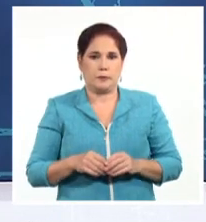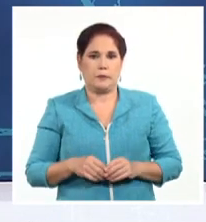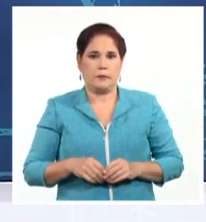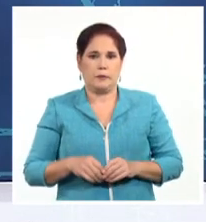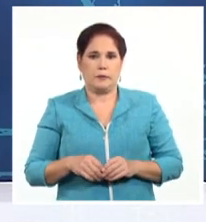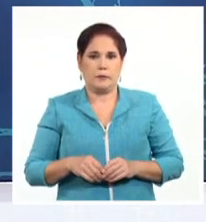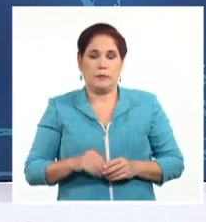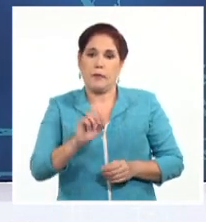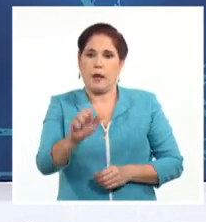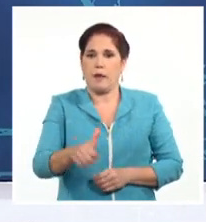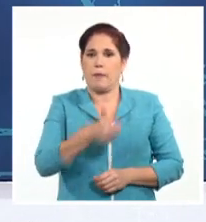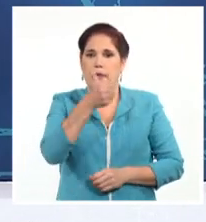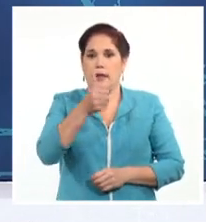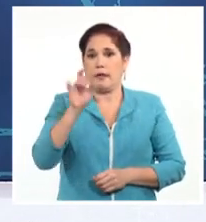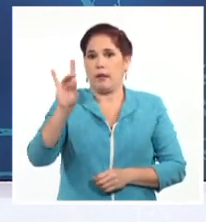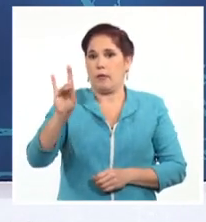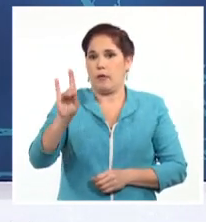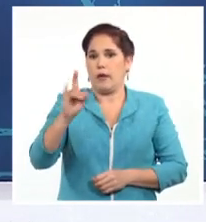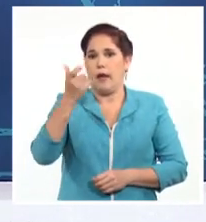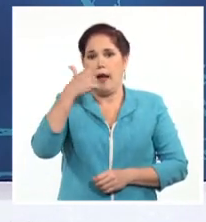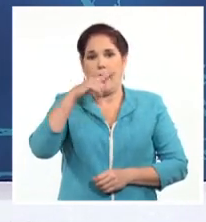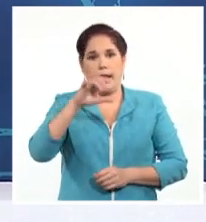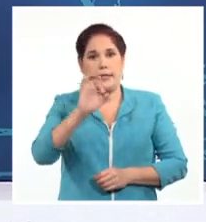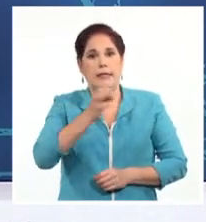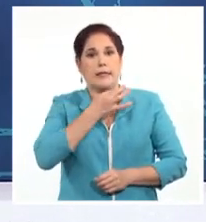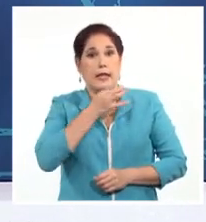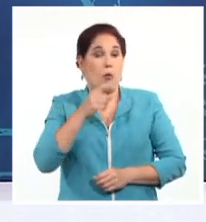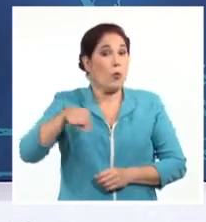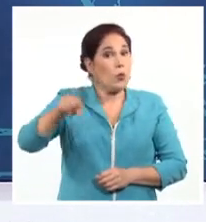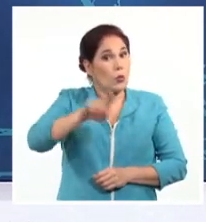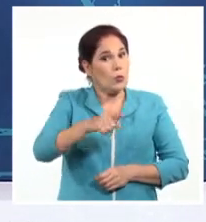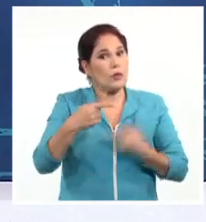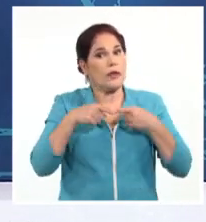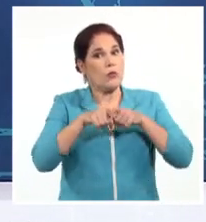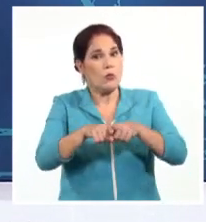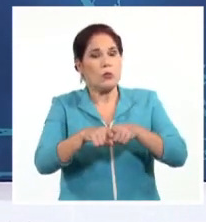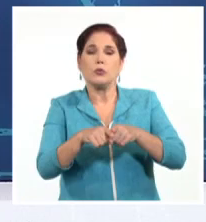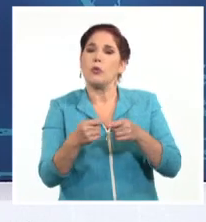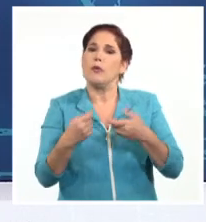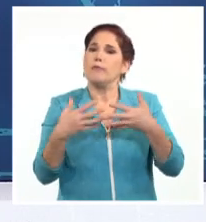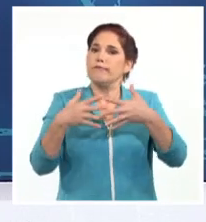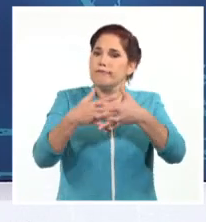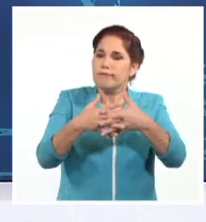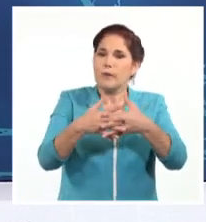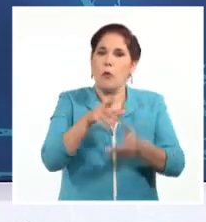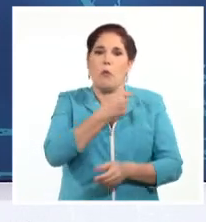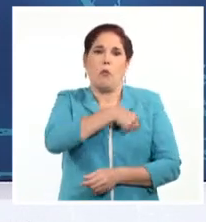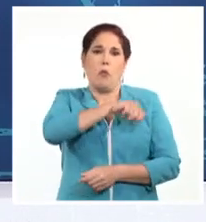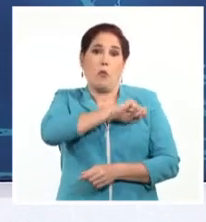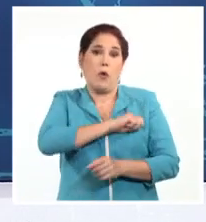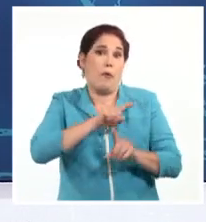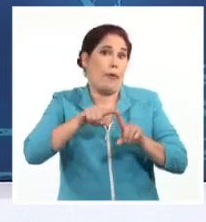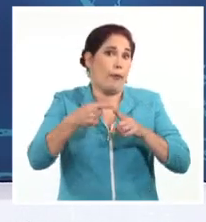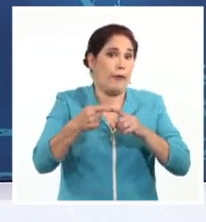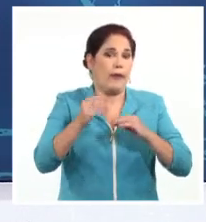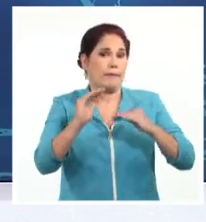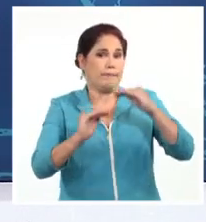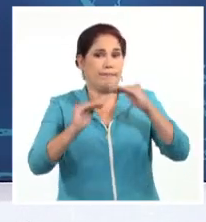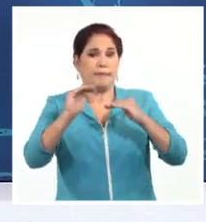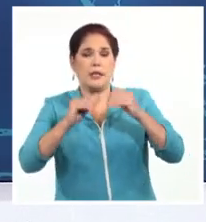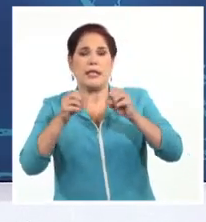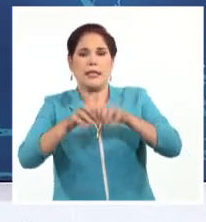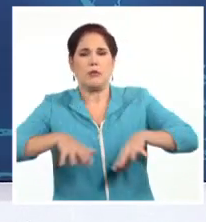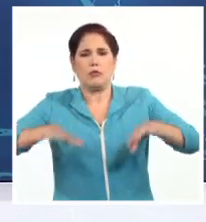El presidente de Bolivia, Luis Arce, llamó a la unidad del pueblo y las instituciones del Estado frente a los actos desestabilizadores